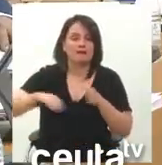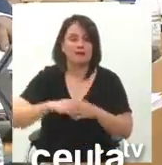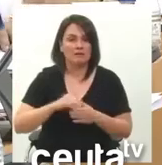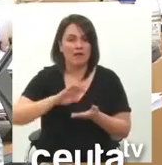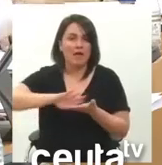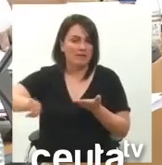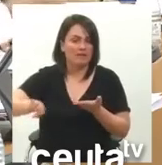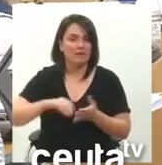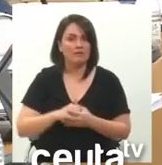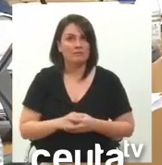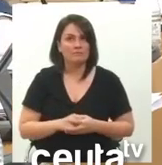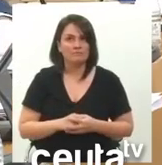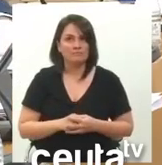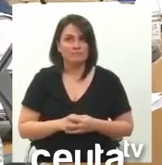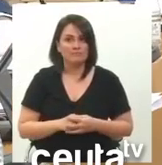¿Explíquelo?